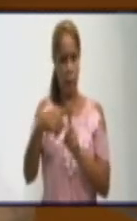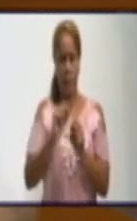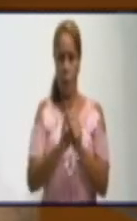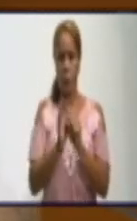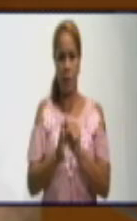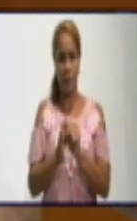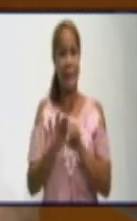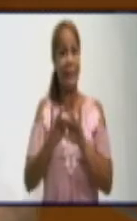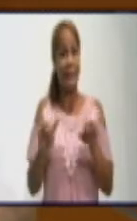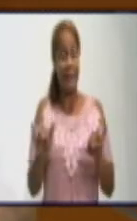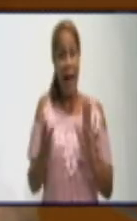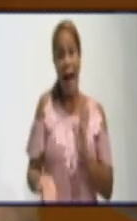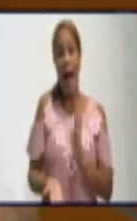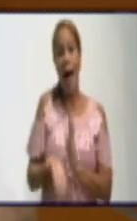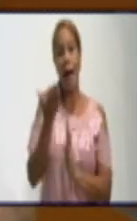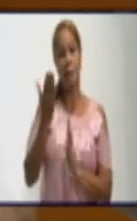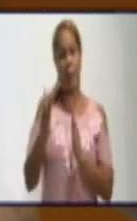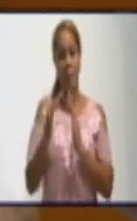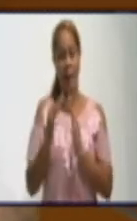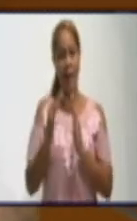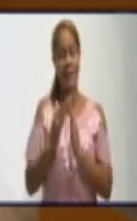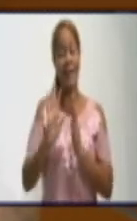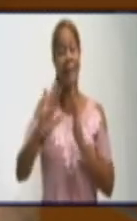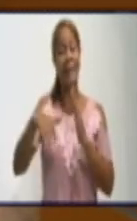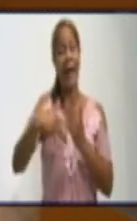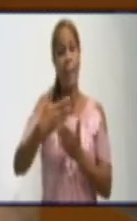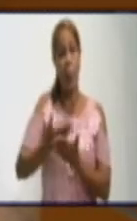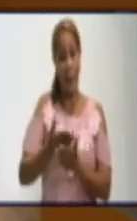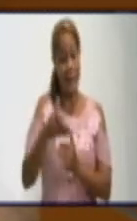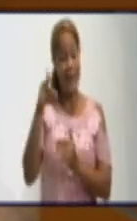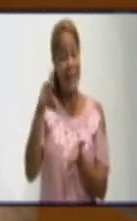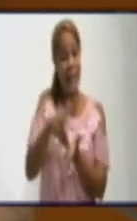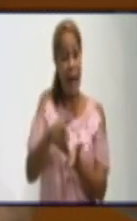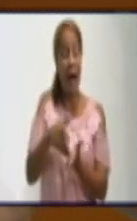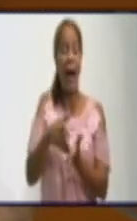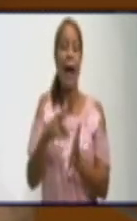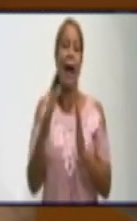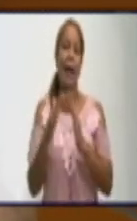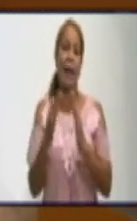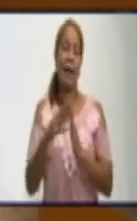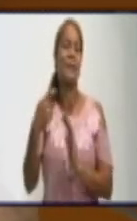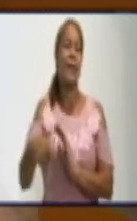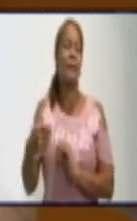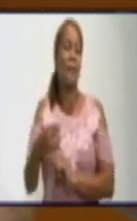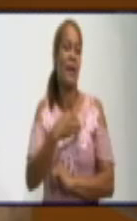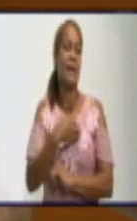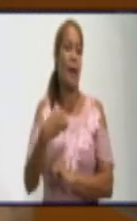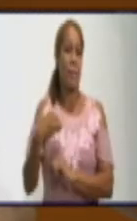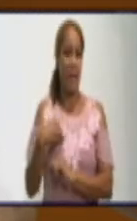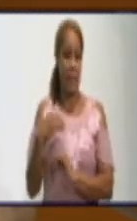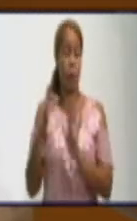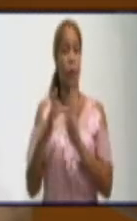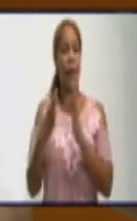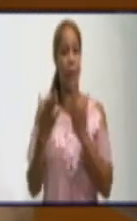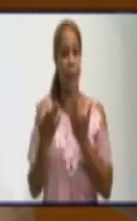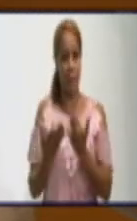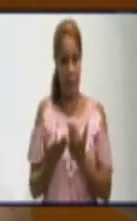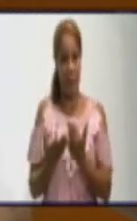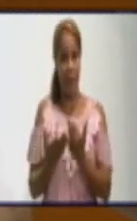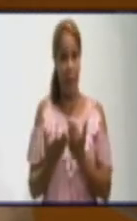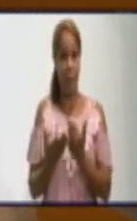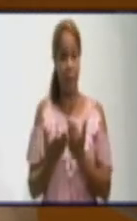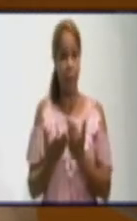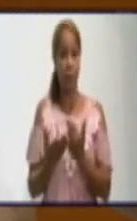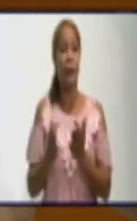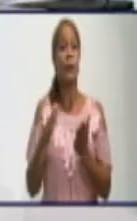como parte del seguimiento posterior que hay que hacerle a cada paciente que ha sido confirmado de la COVID, está el envío del